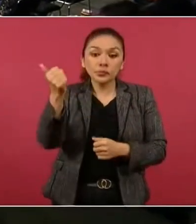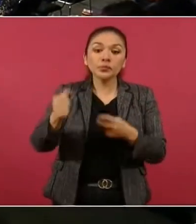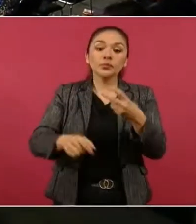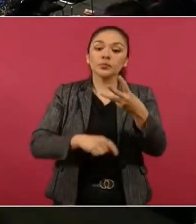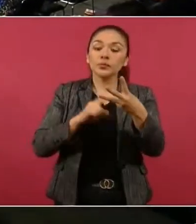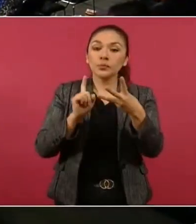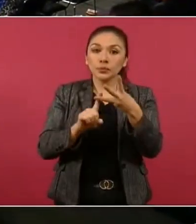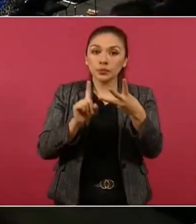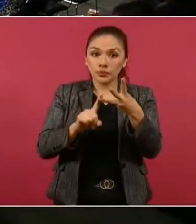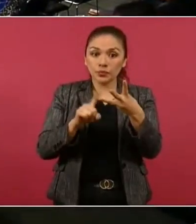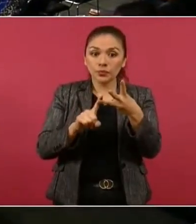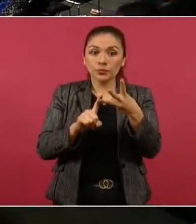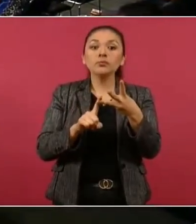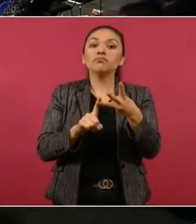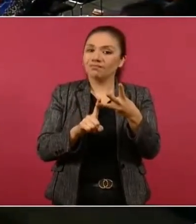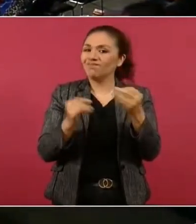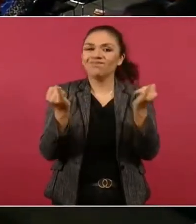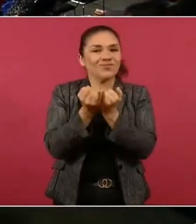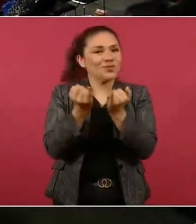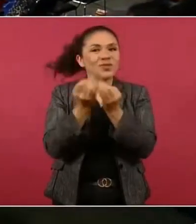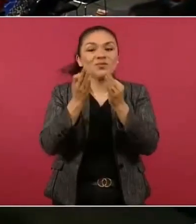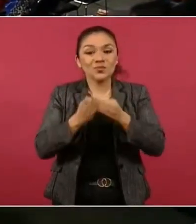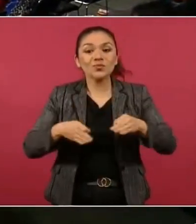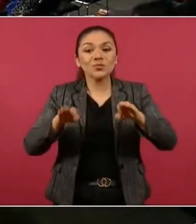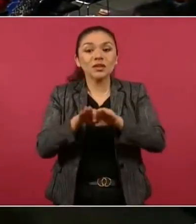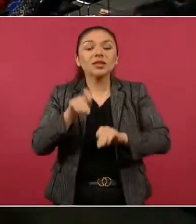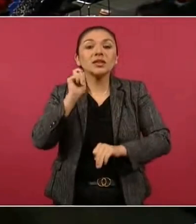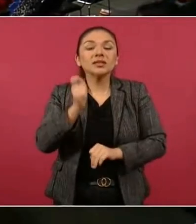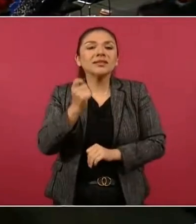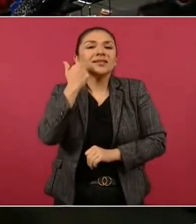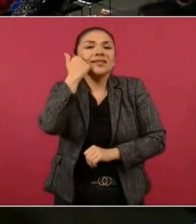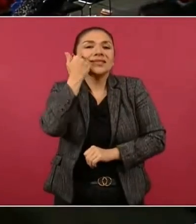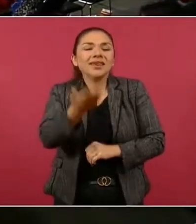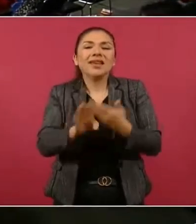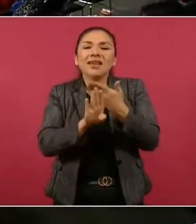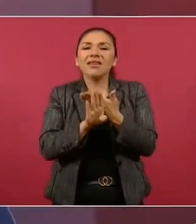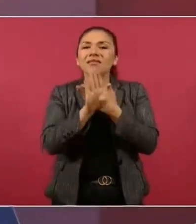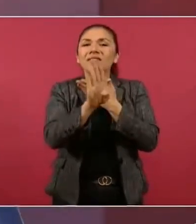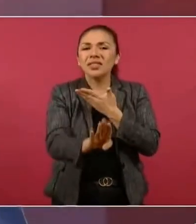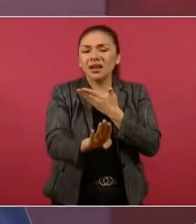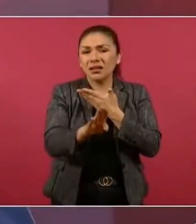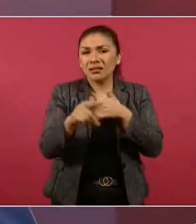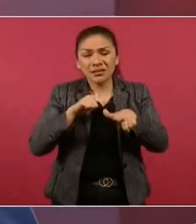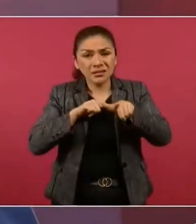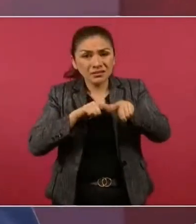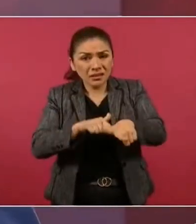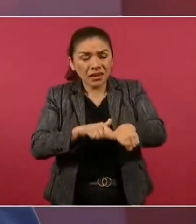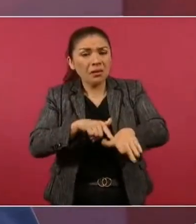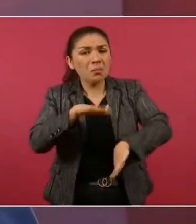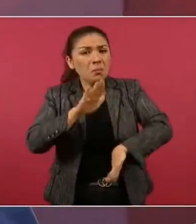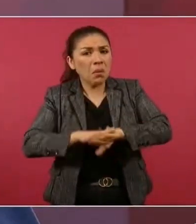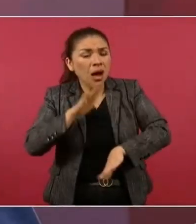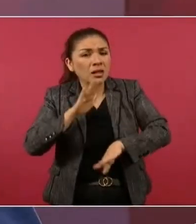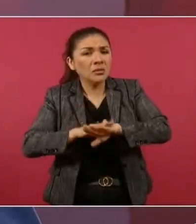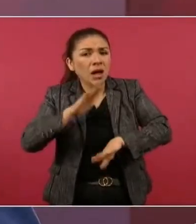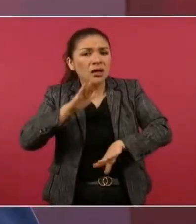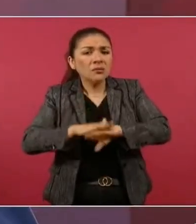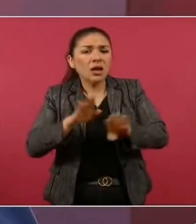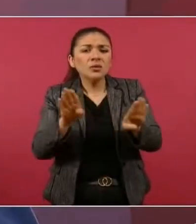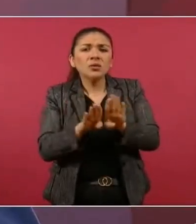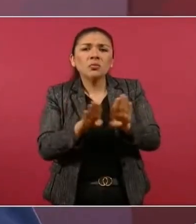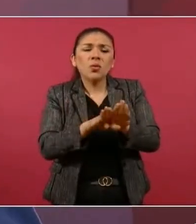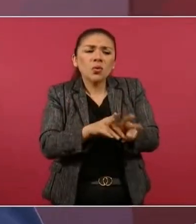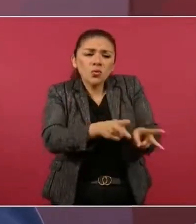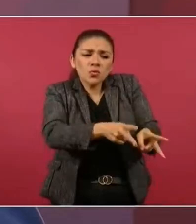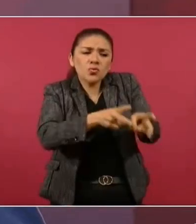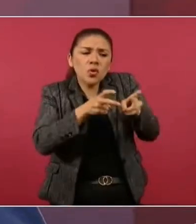que también es importante, es evitar que se siga traficando con estos